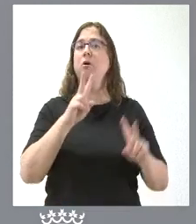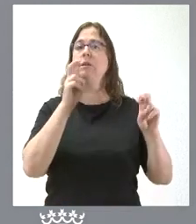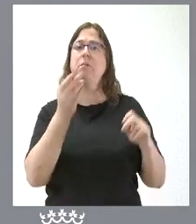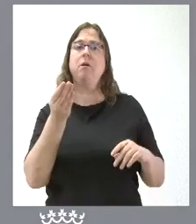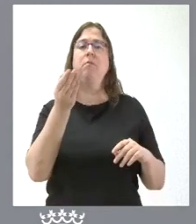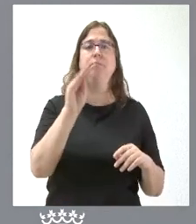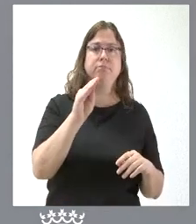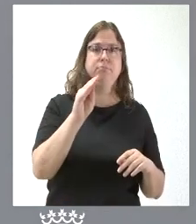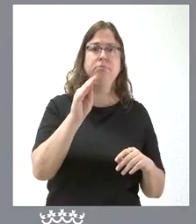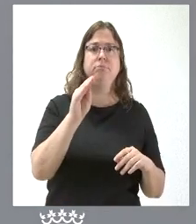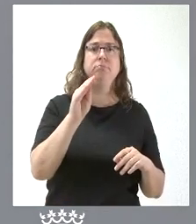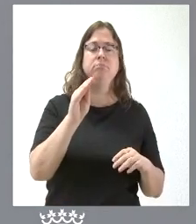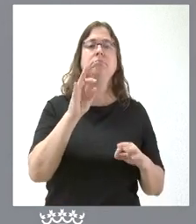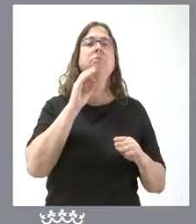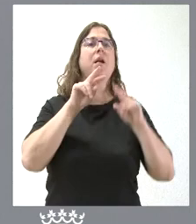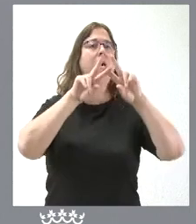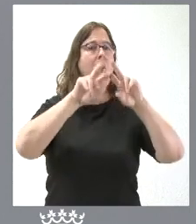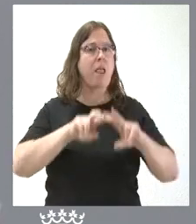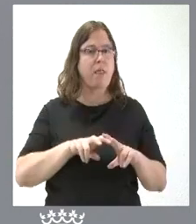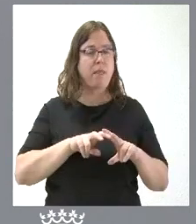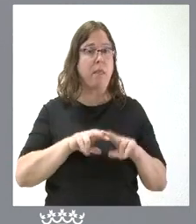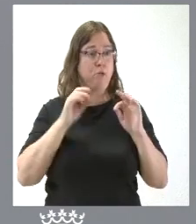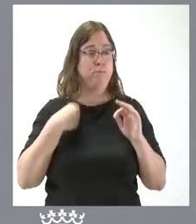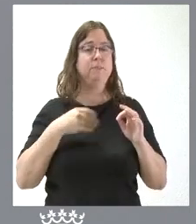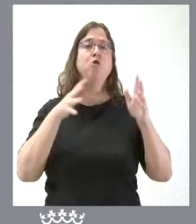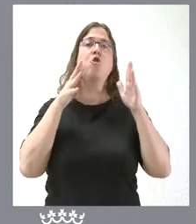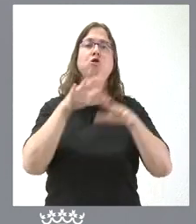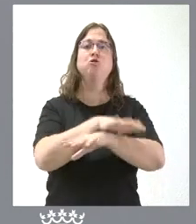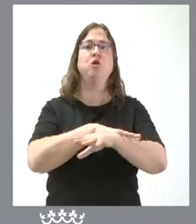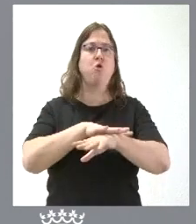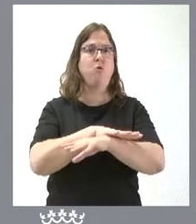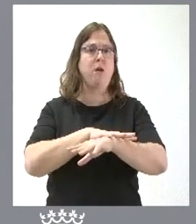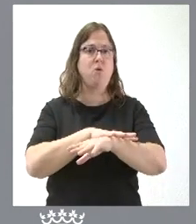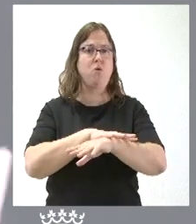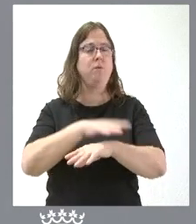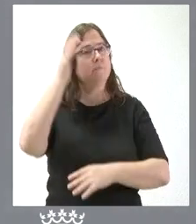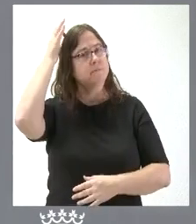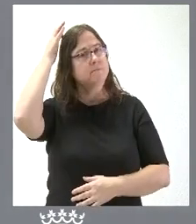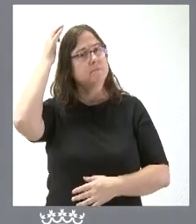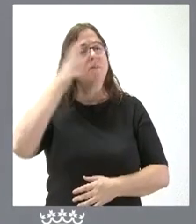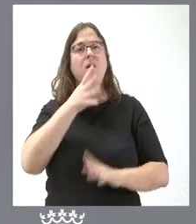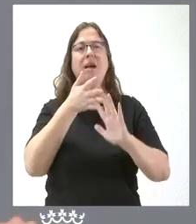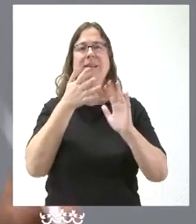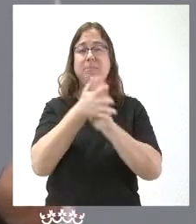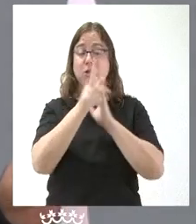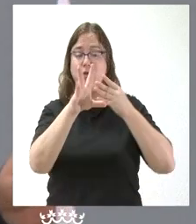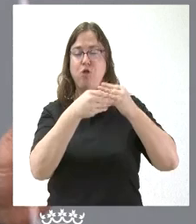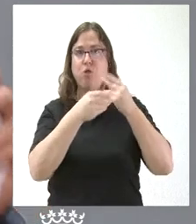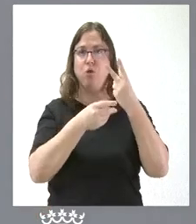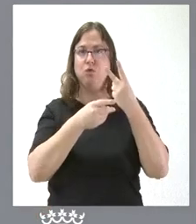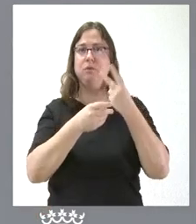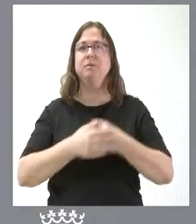finales que hemos analizado en este Consejo de Gobierno y que también paso a detallarles siquiera